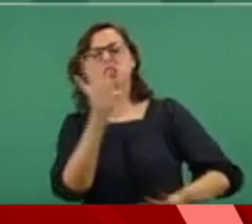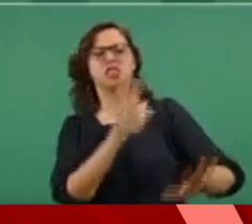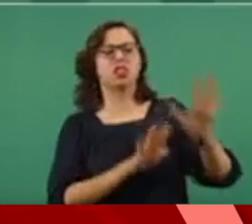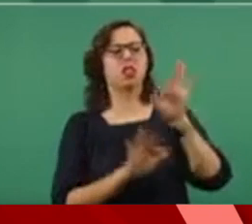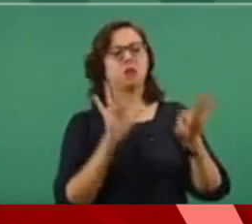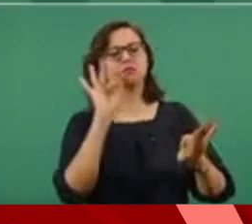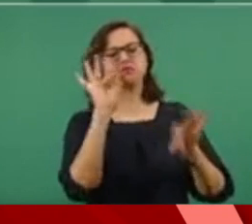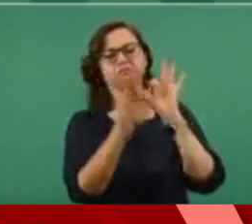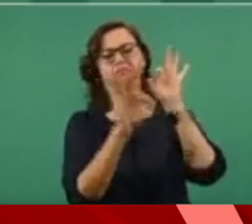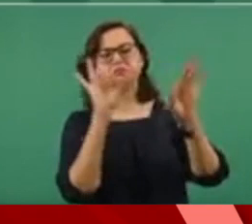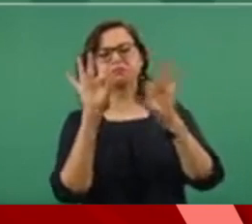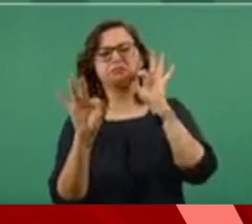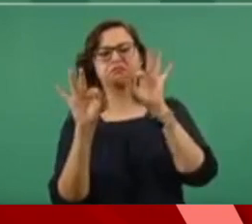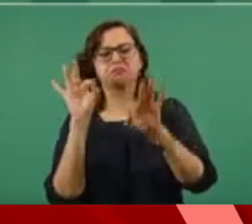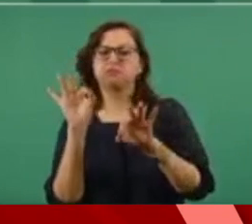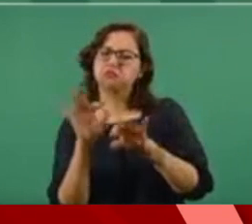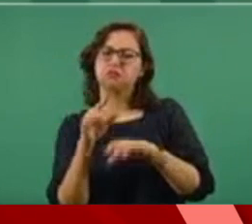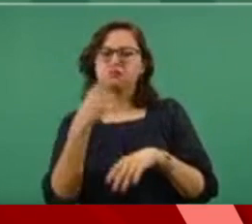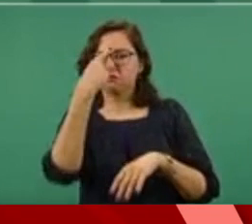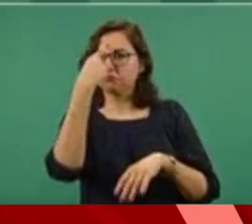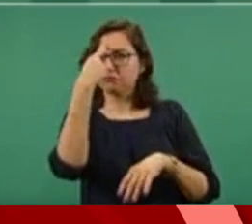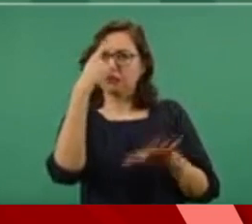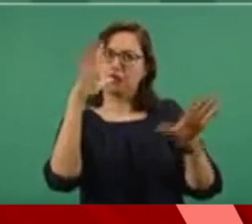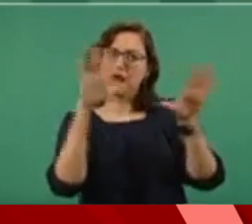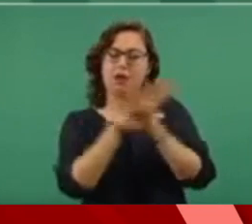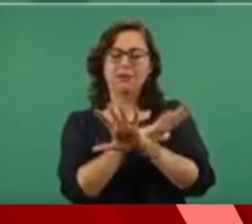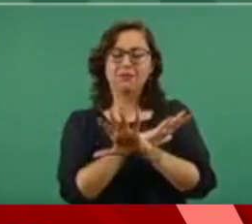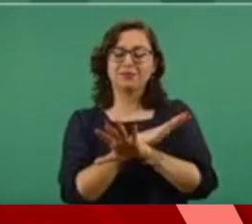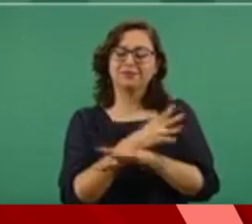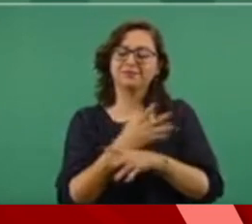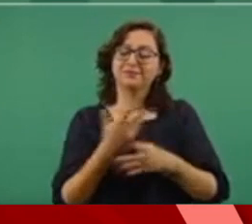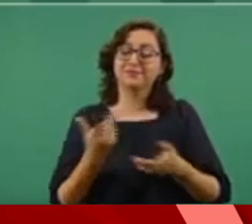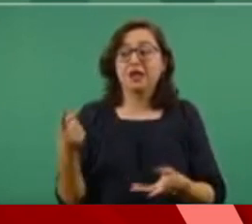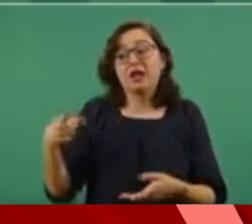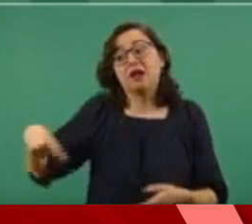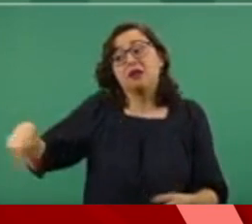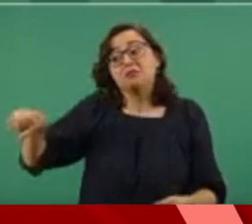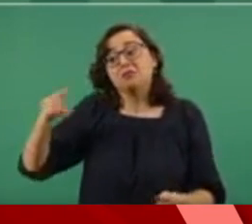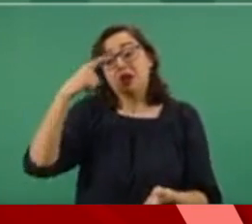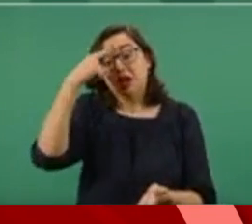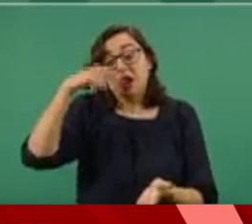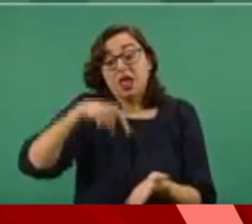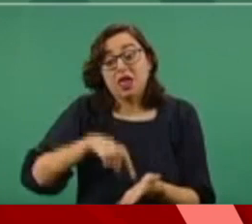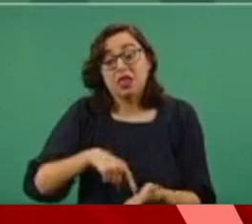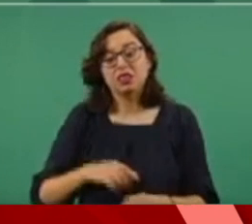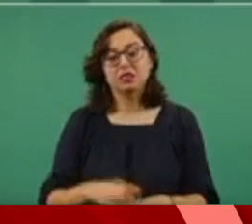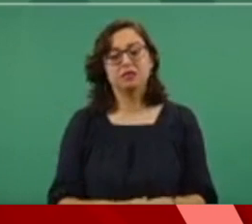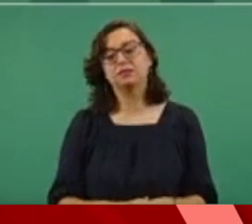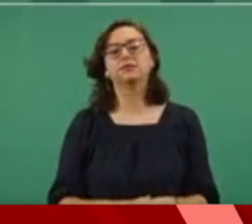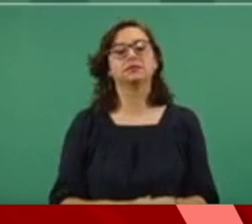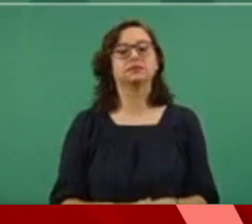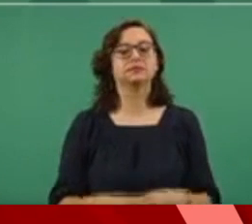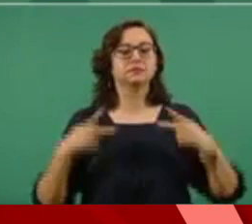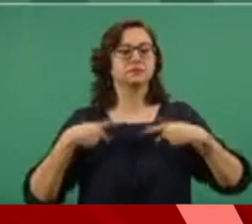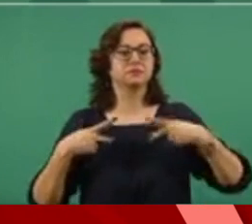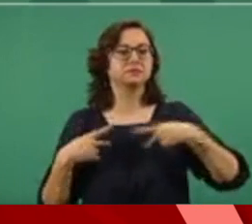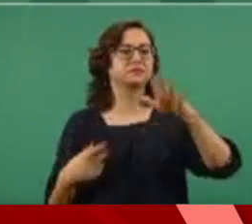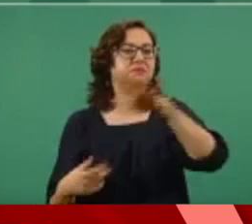cambiar la opinión de la gente, piensan que los ciudadanos son menores de edad